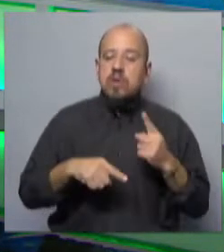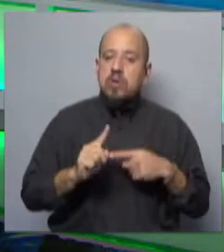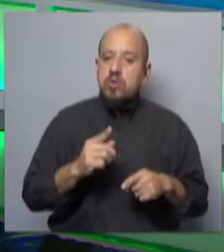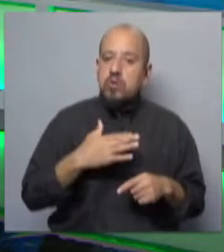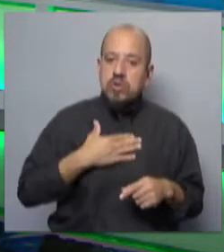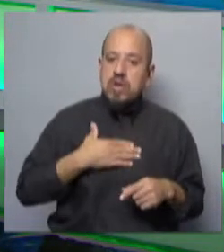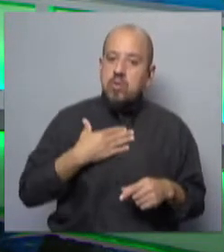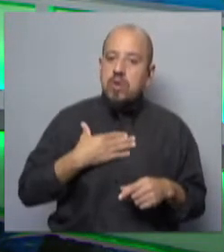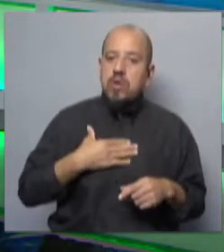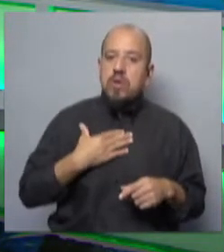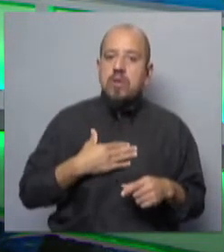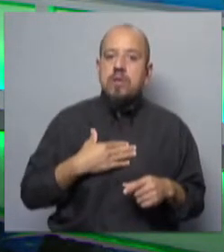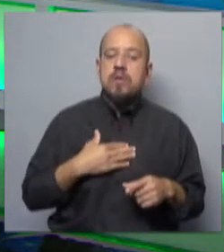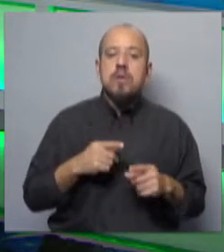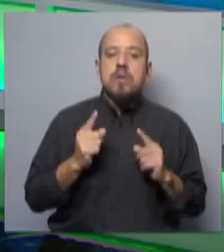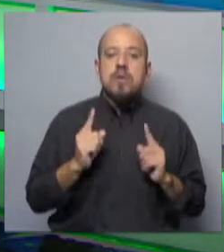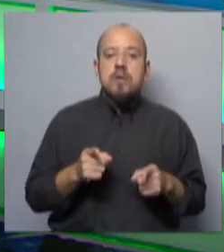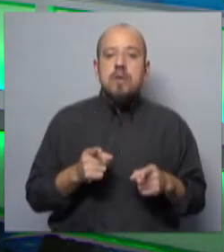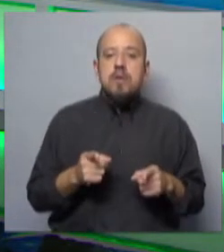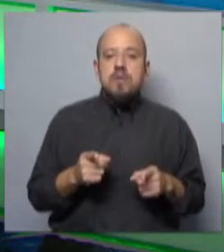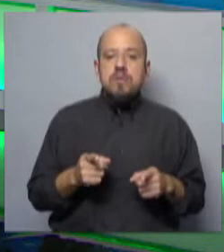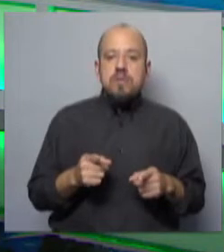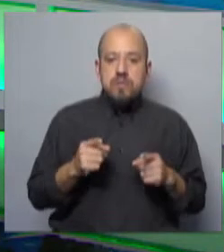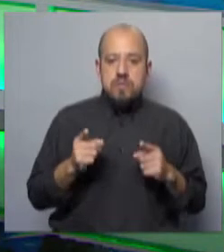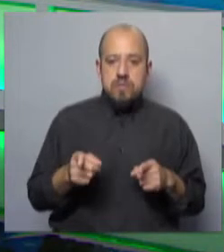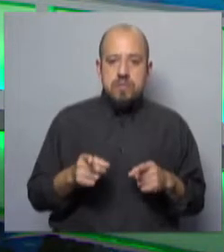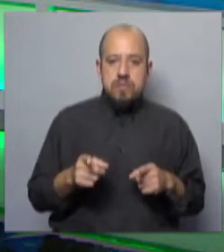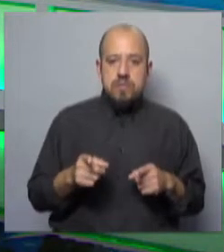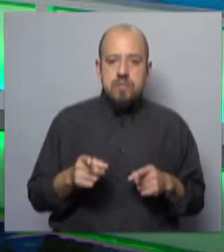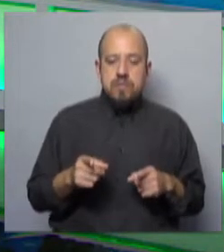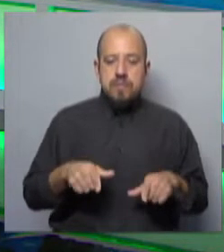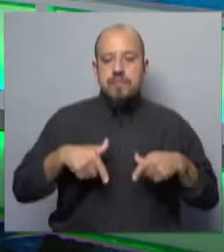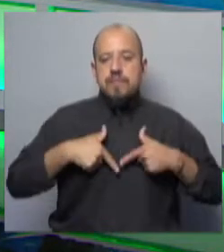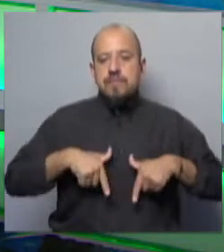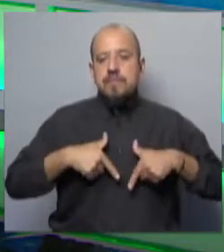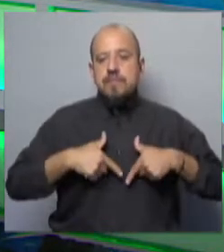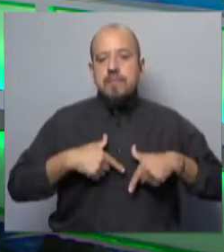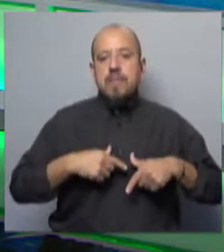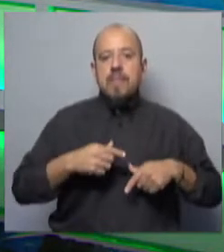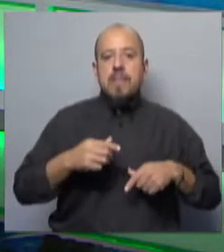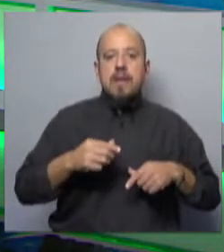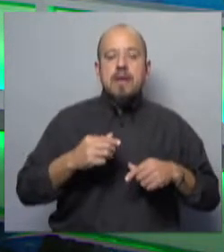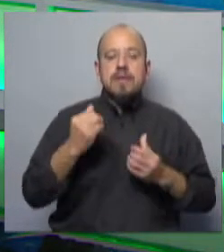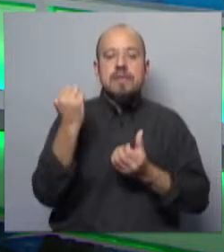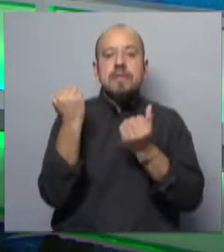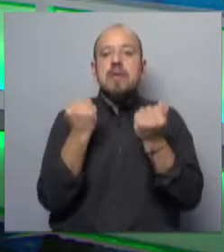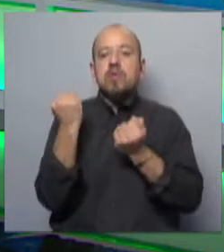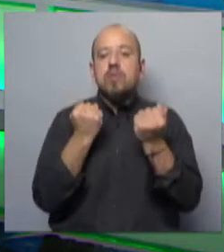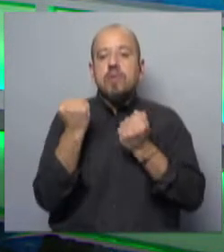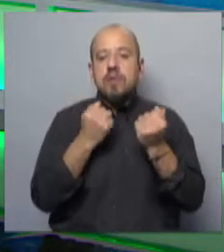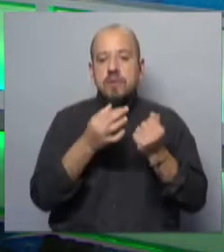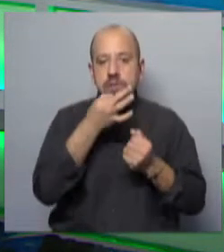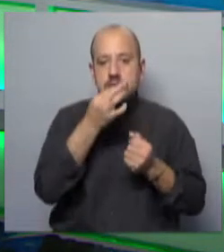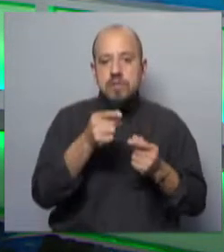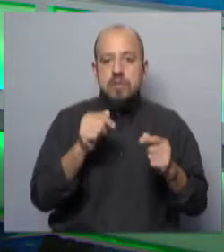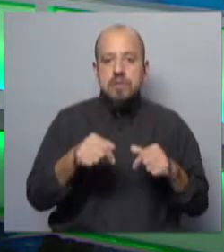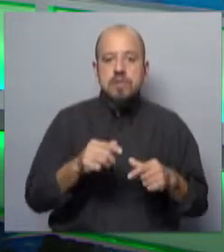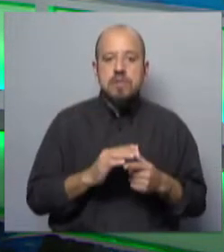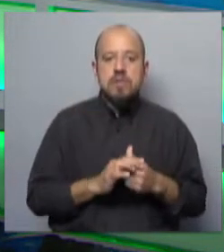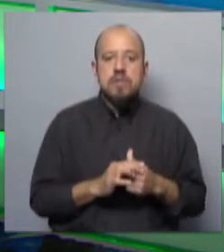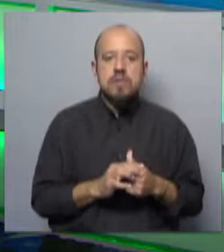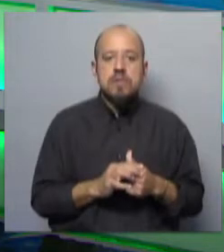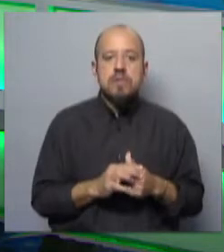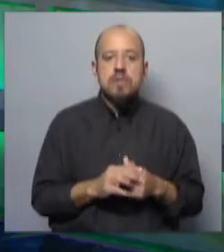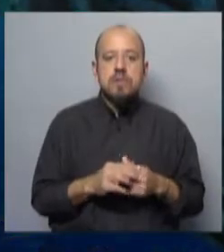Y esto es una señal también con lo que ha contestado incluso la propia ministra, Arbe Leche, sobre este punto en el día de hoy. Tenías de